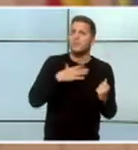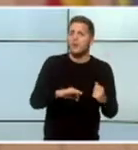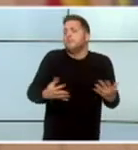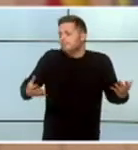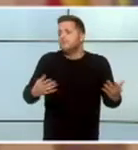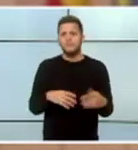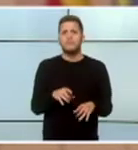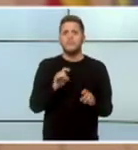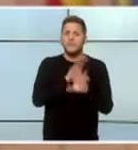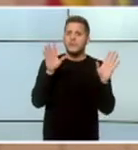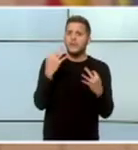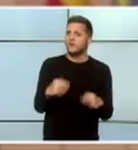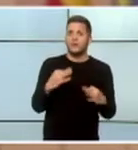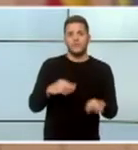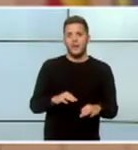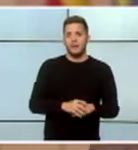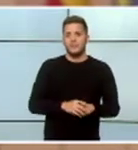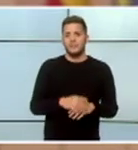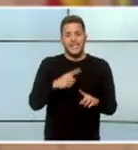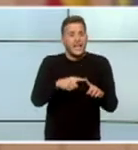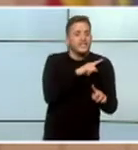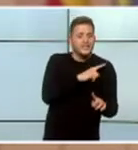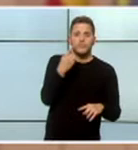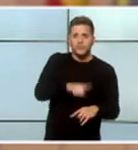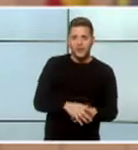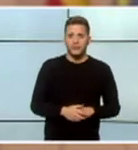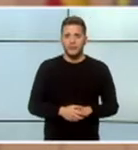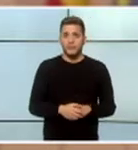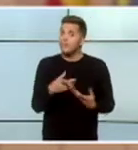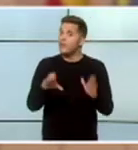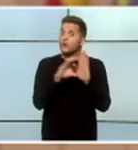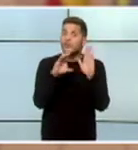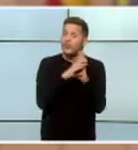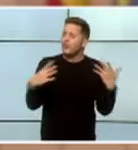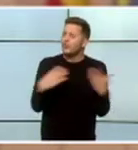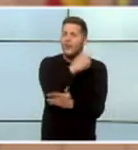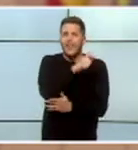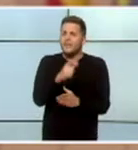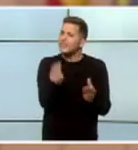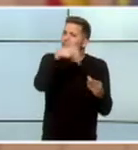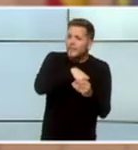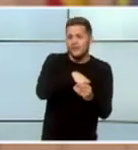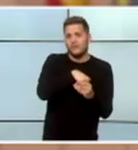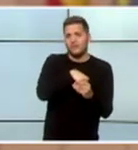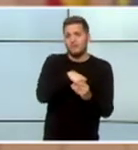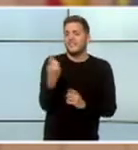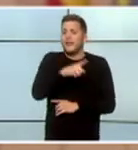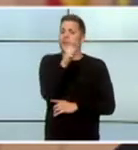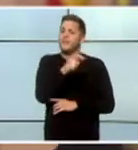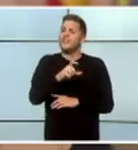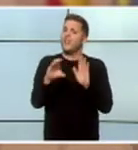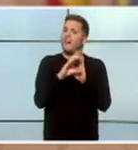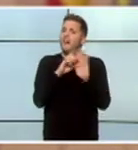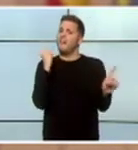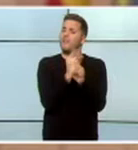autopistas... ...tiene extremos... ...y en la constitución cabe todo el mundo... ...incluso aquellos que quieren atacarla... ...que hacen de